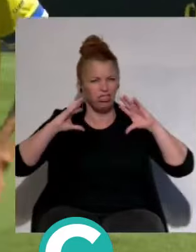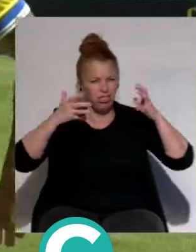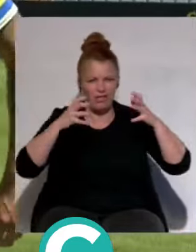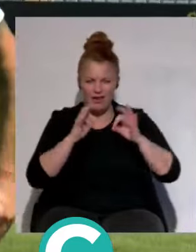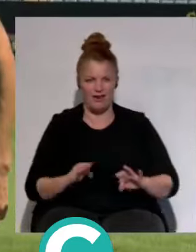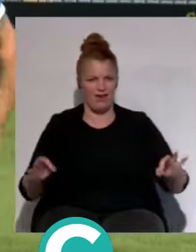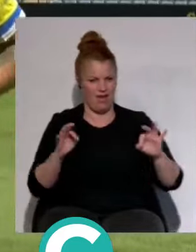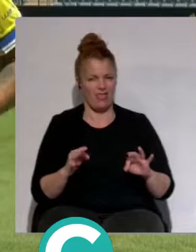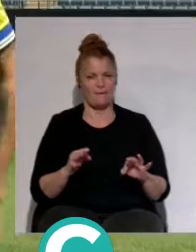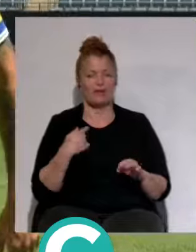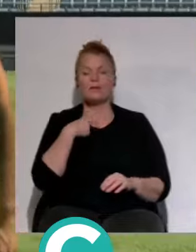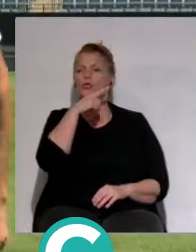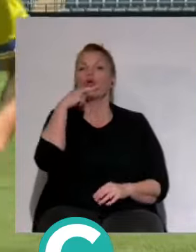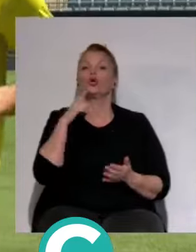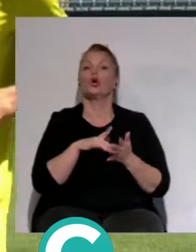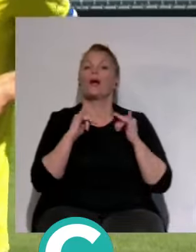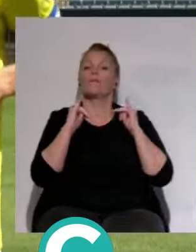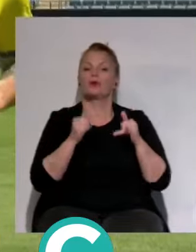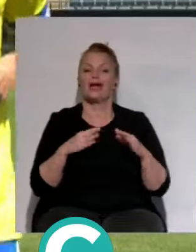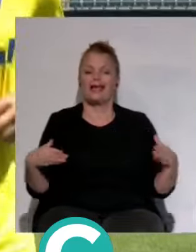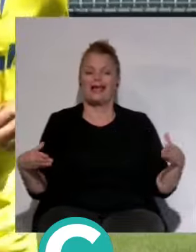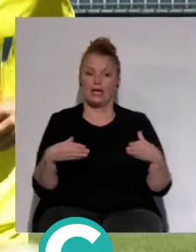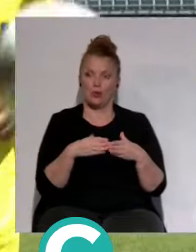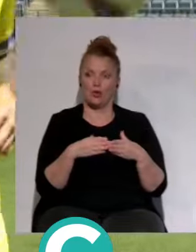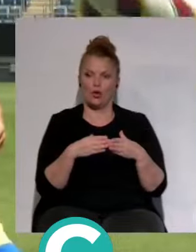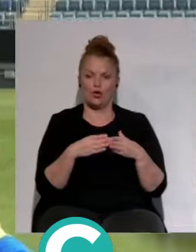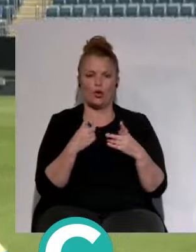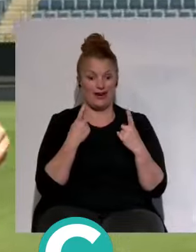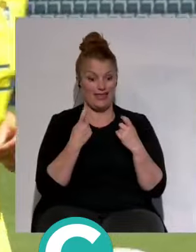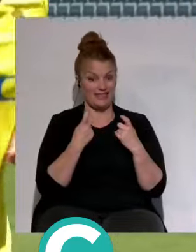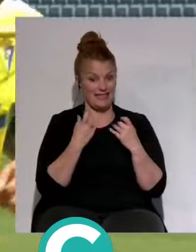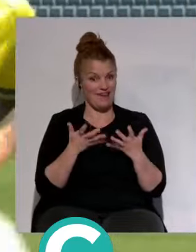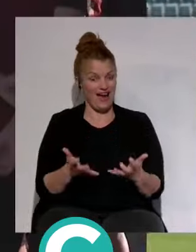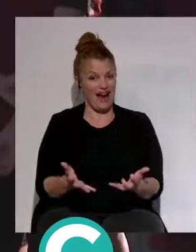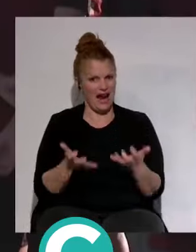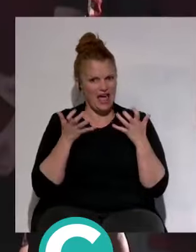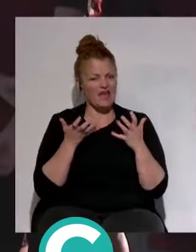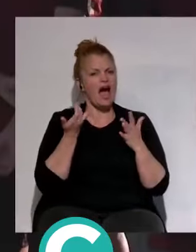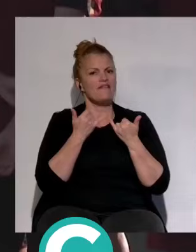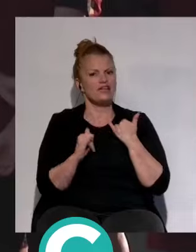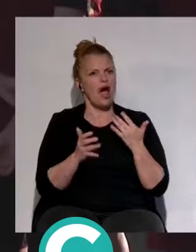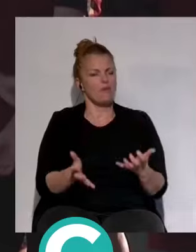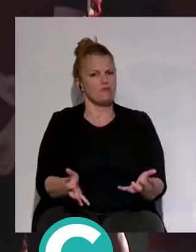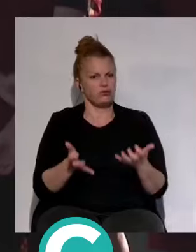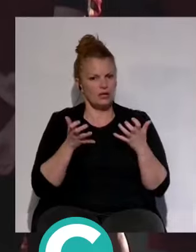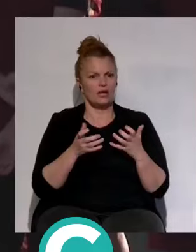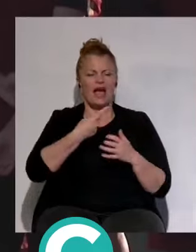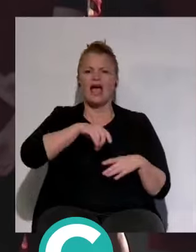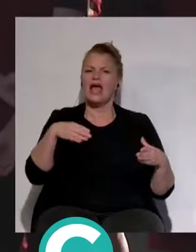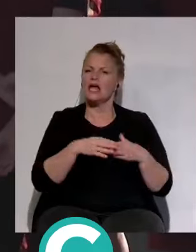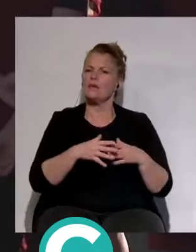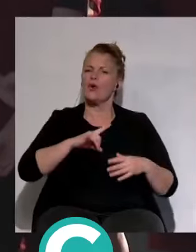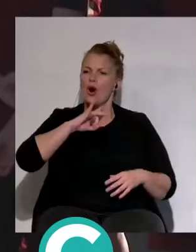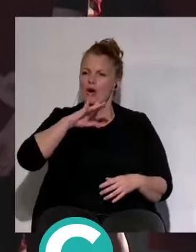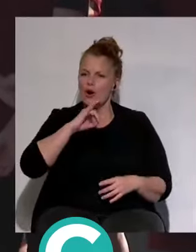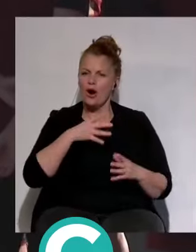que me dolió es que cuando él vino, el equipo se iba para arriba y necesitaba ganar, y ganamos. Y el equipo era alegre. Y